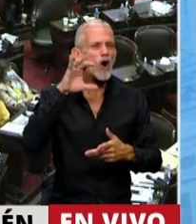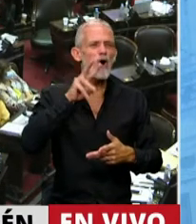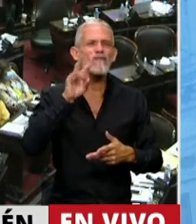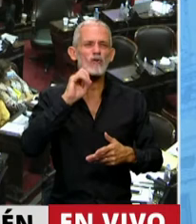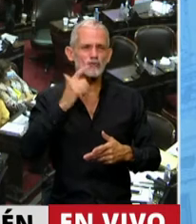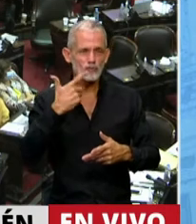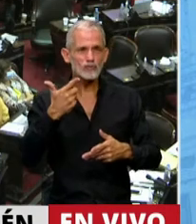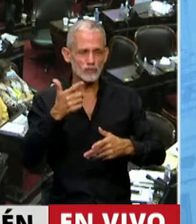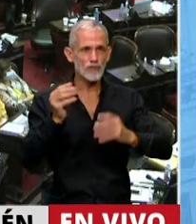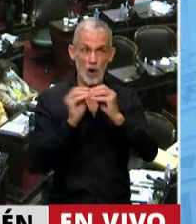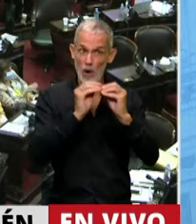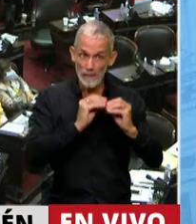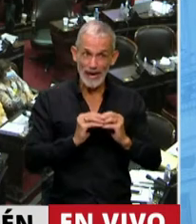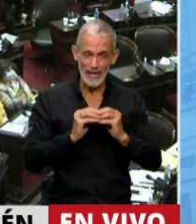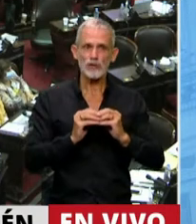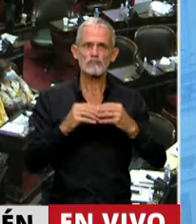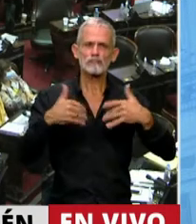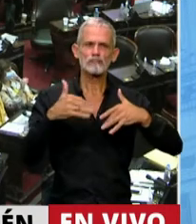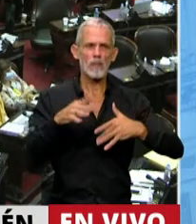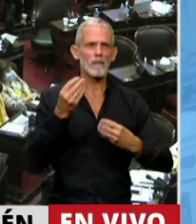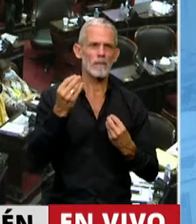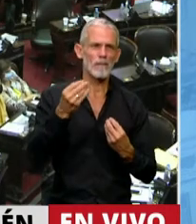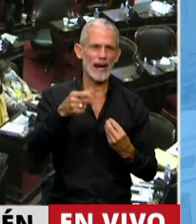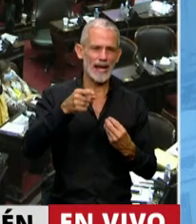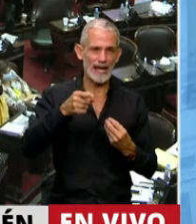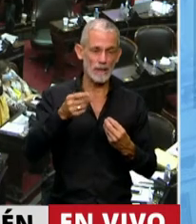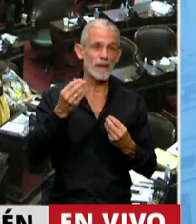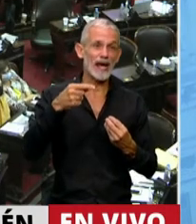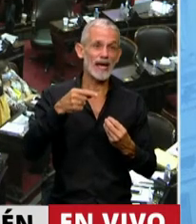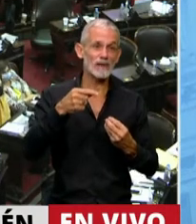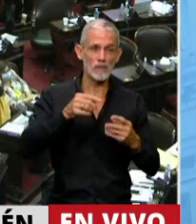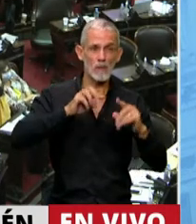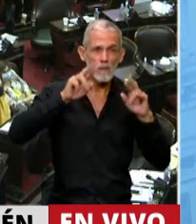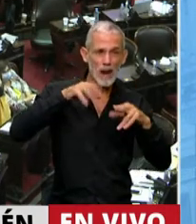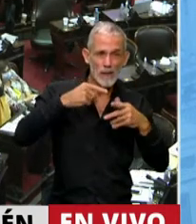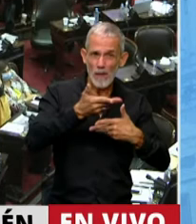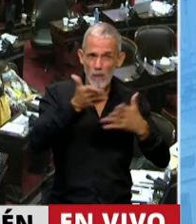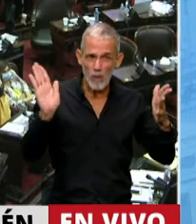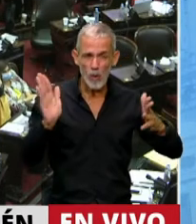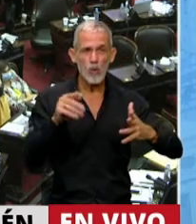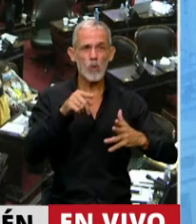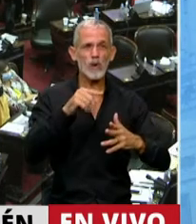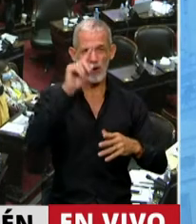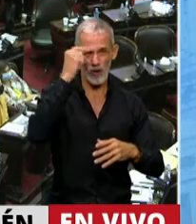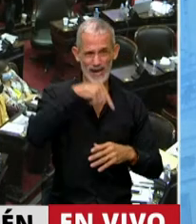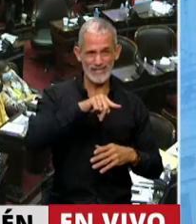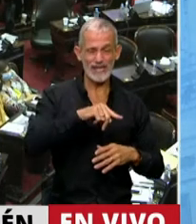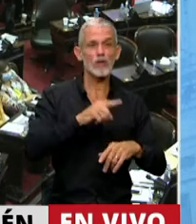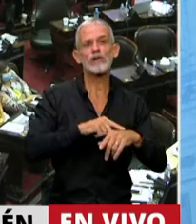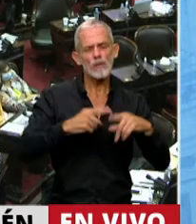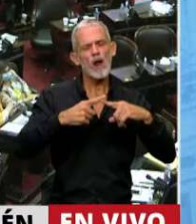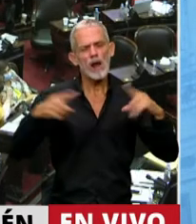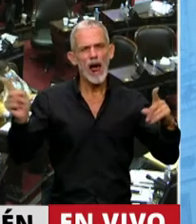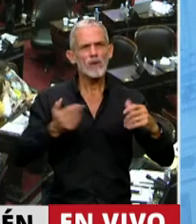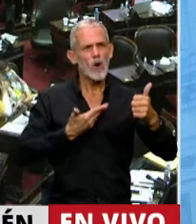con mis compañeros y compañeras para que esta política pública sea sostenida a largo plazo por todos